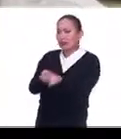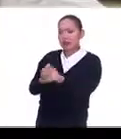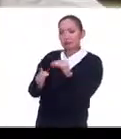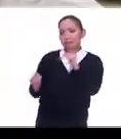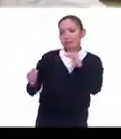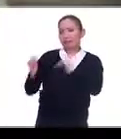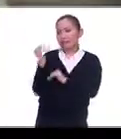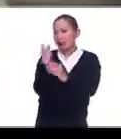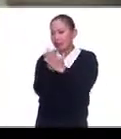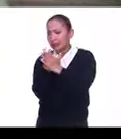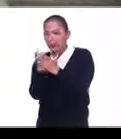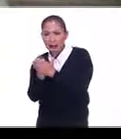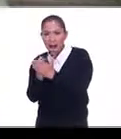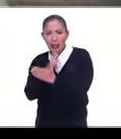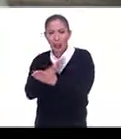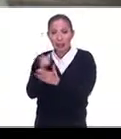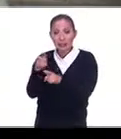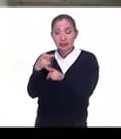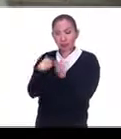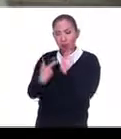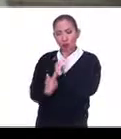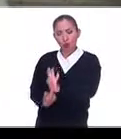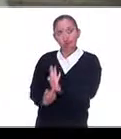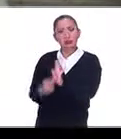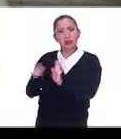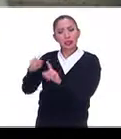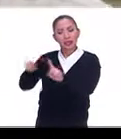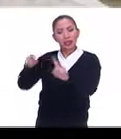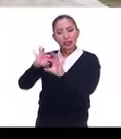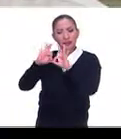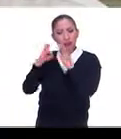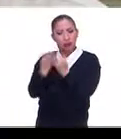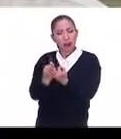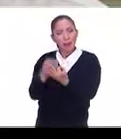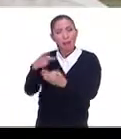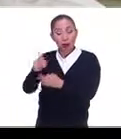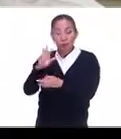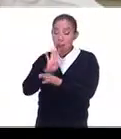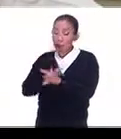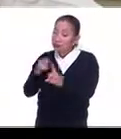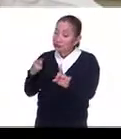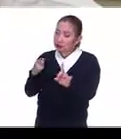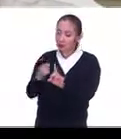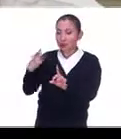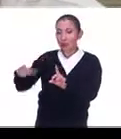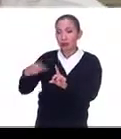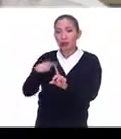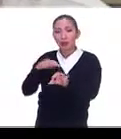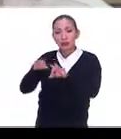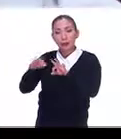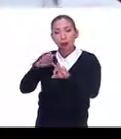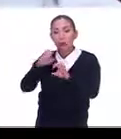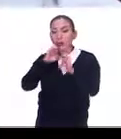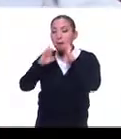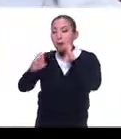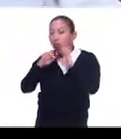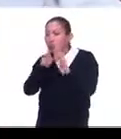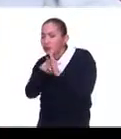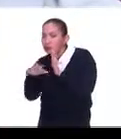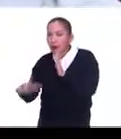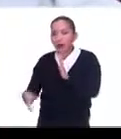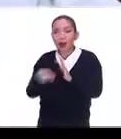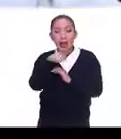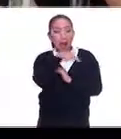crítica y lo manifiesta de múltiples maneras, pero de manera especial con su trabajo, con su periodístico. Fue